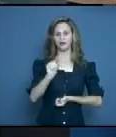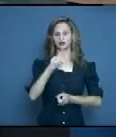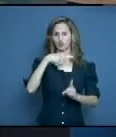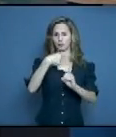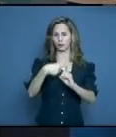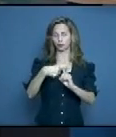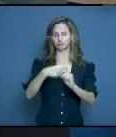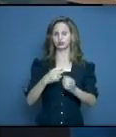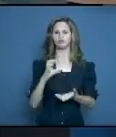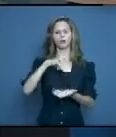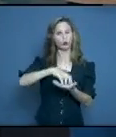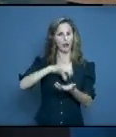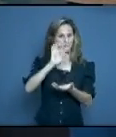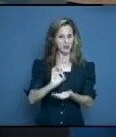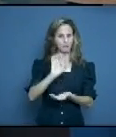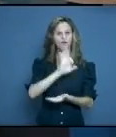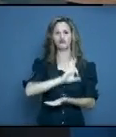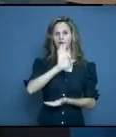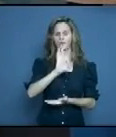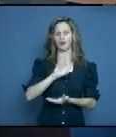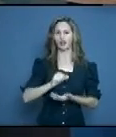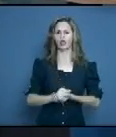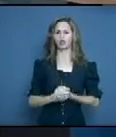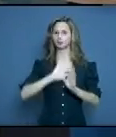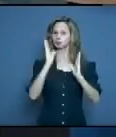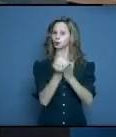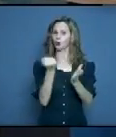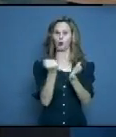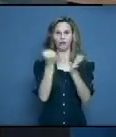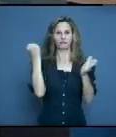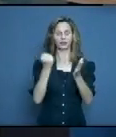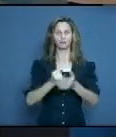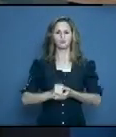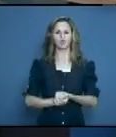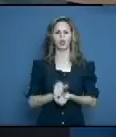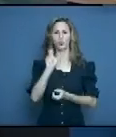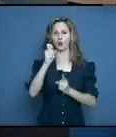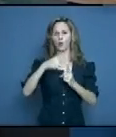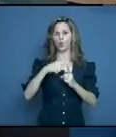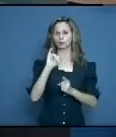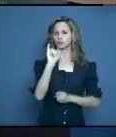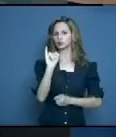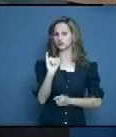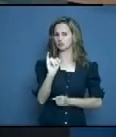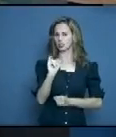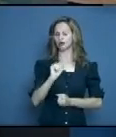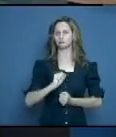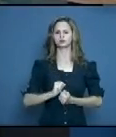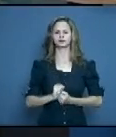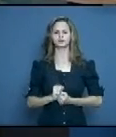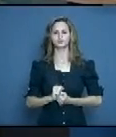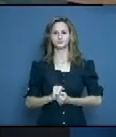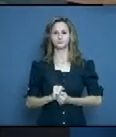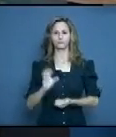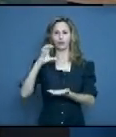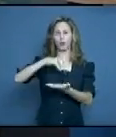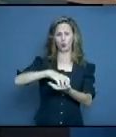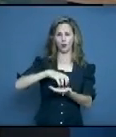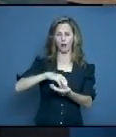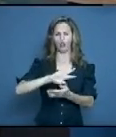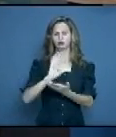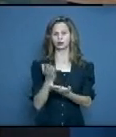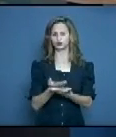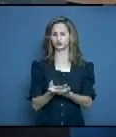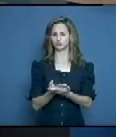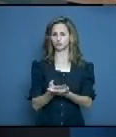Fran País García. Todos son casos contactos de confirmados. El municipio de Cueto, 6 pacientes con la enfermedad. Área de salud, Jorge Luis Estebanel.